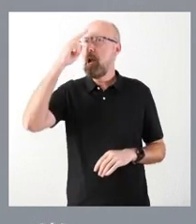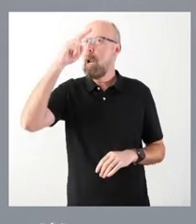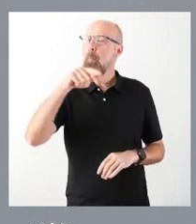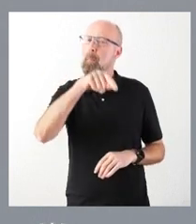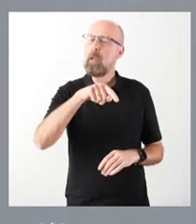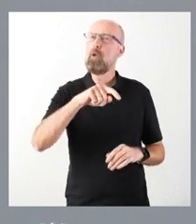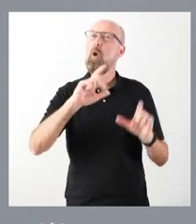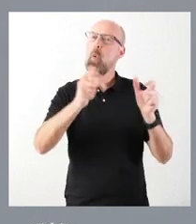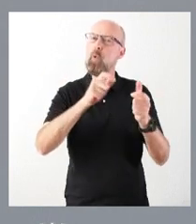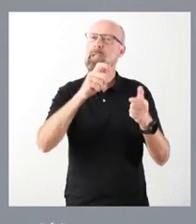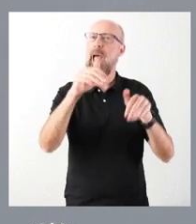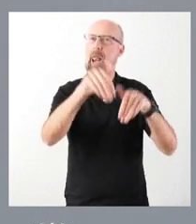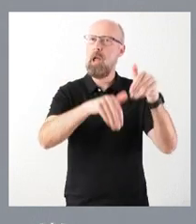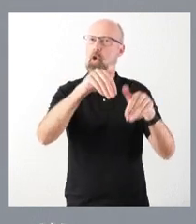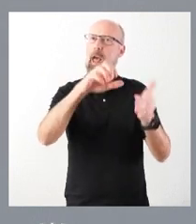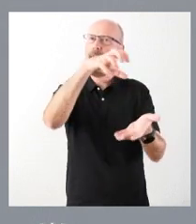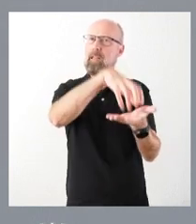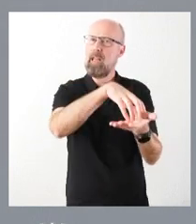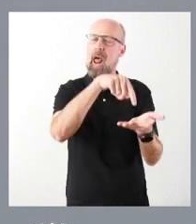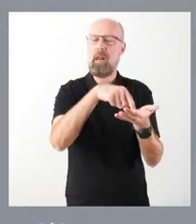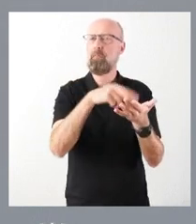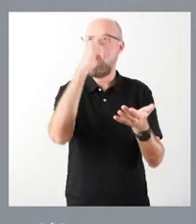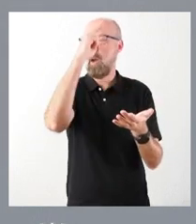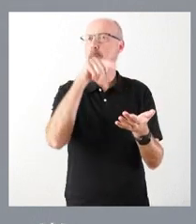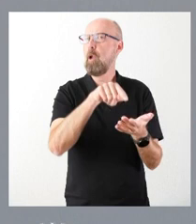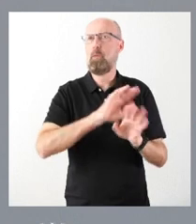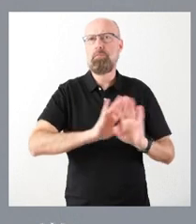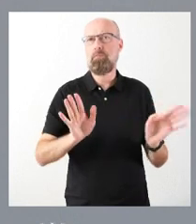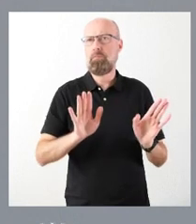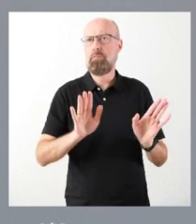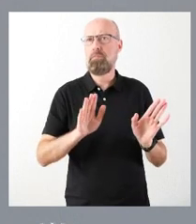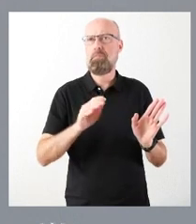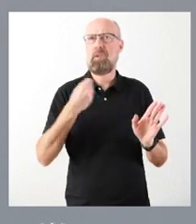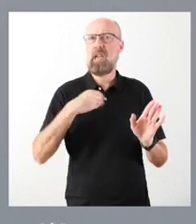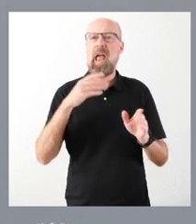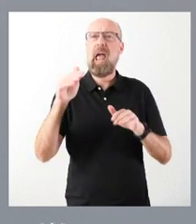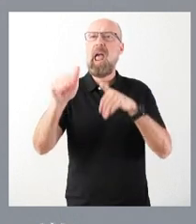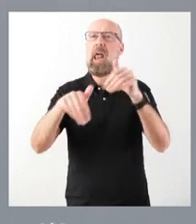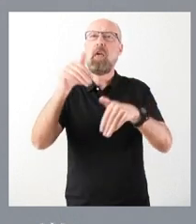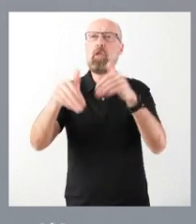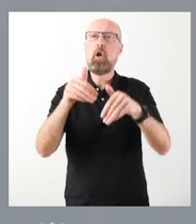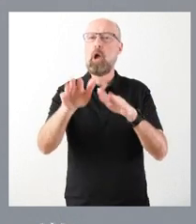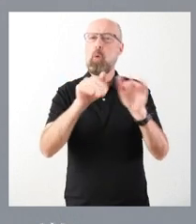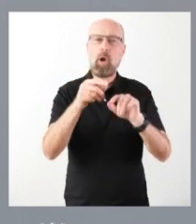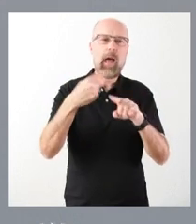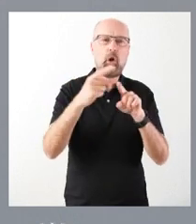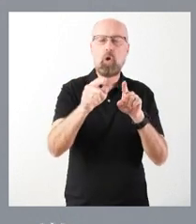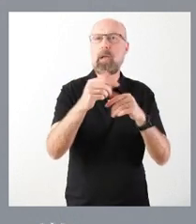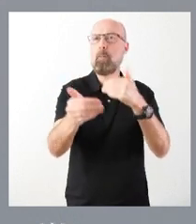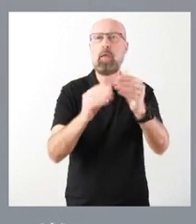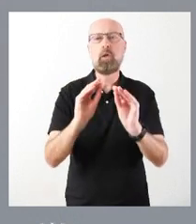Electoral Central y somos muy respetuosos con el momento de unas elecciones ya convocadas. Quizás son ustedes los que tienen más capacidad